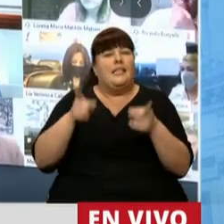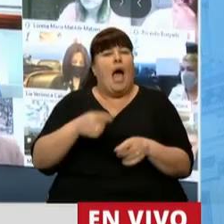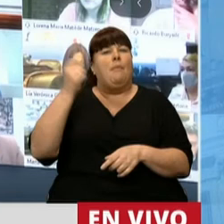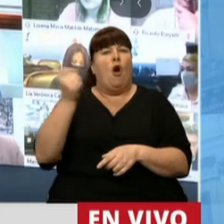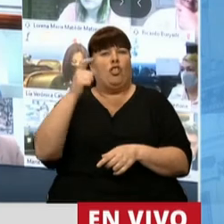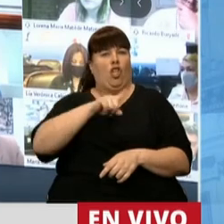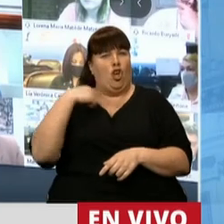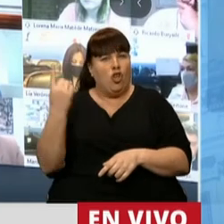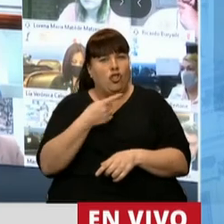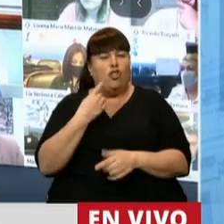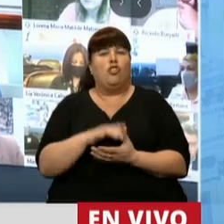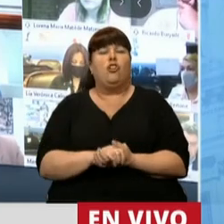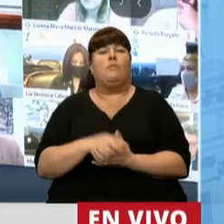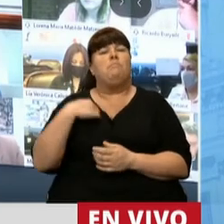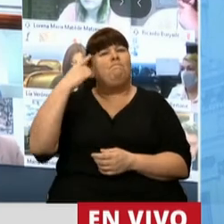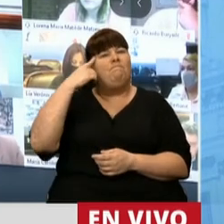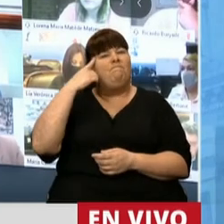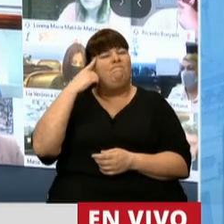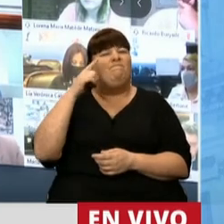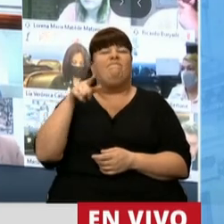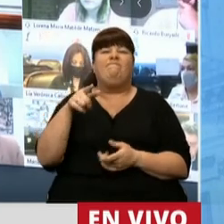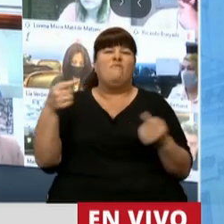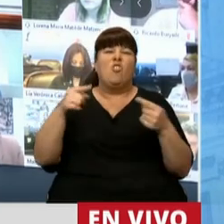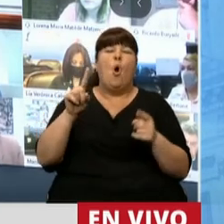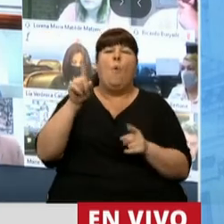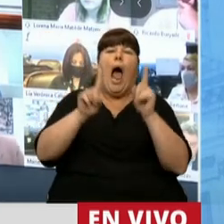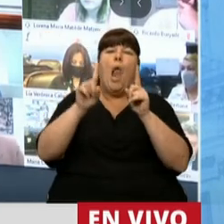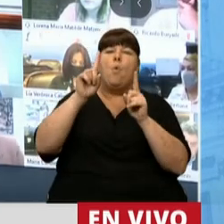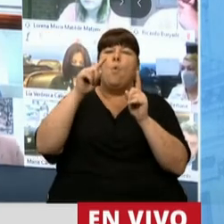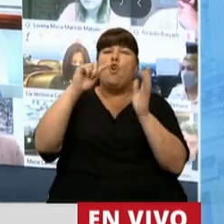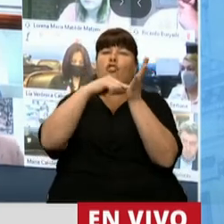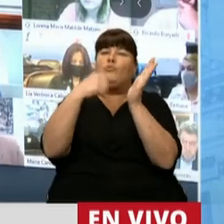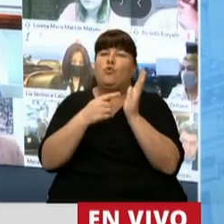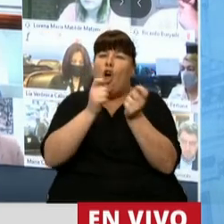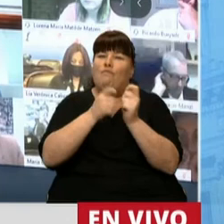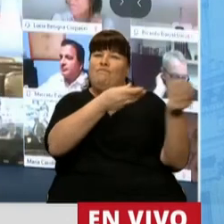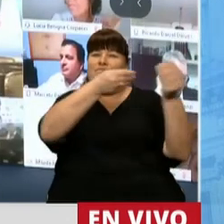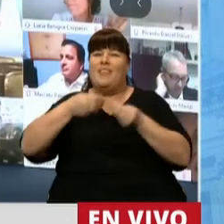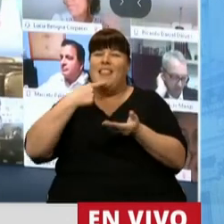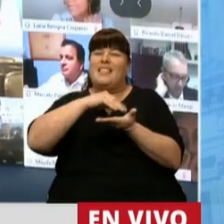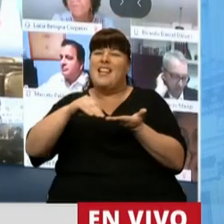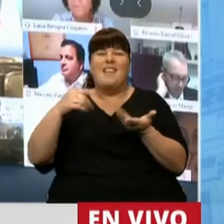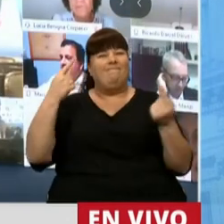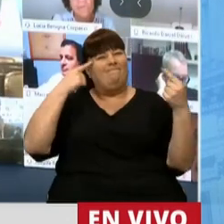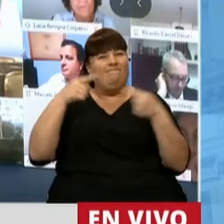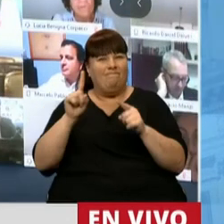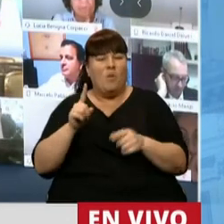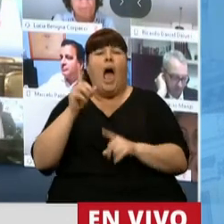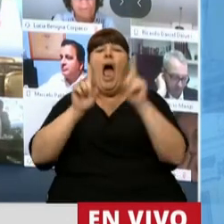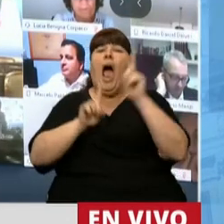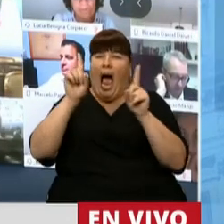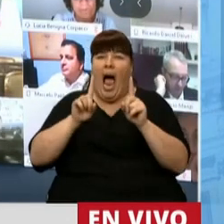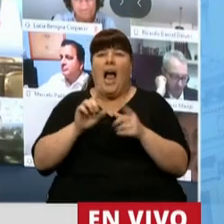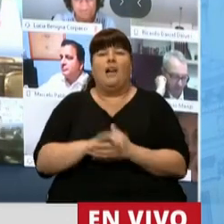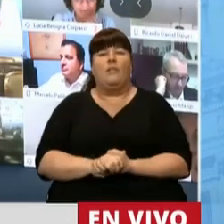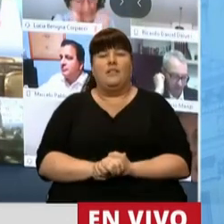importante para nosotros expresar que consideramos poco conveniente algunas de las modificaciones que vienen de la Cámara, ya que algunas de